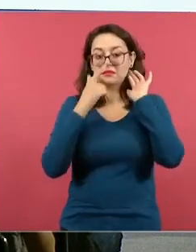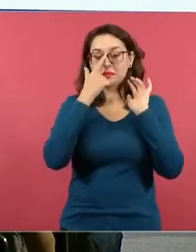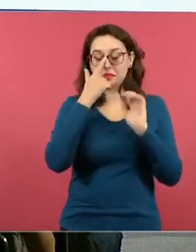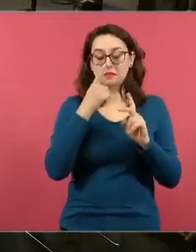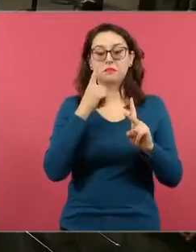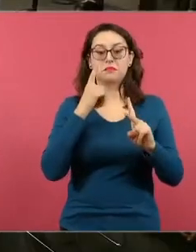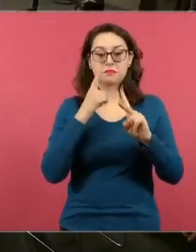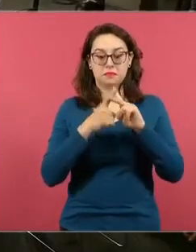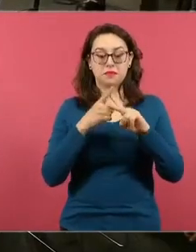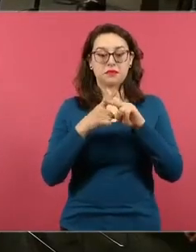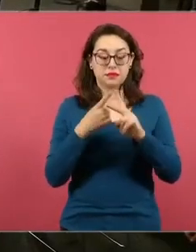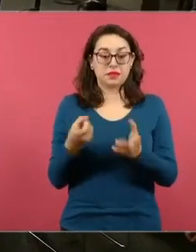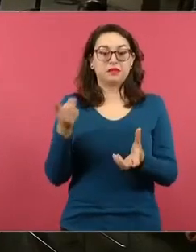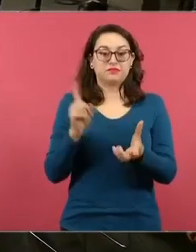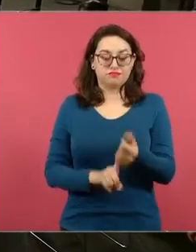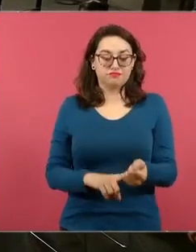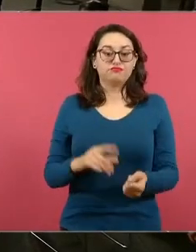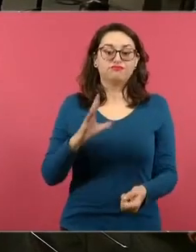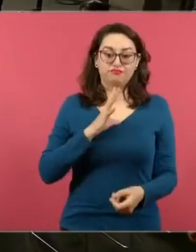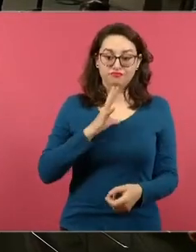equivalencias en fracciones.